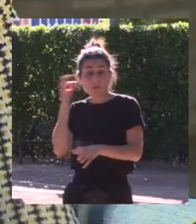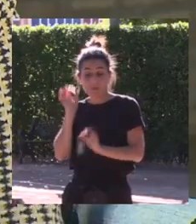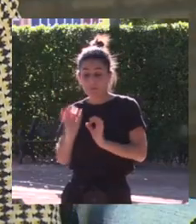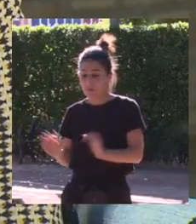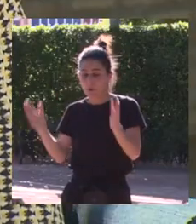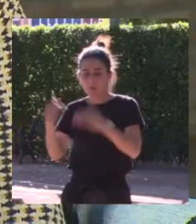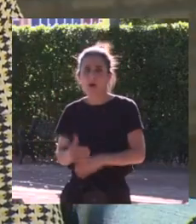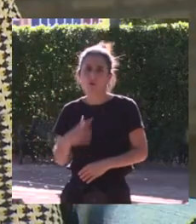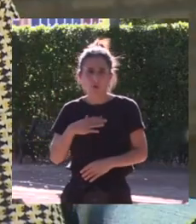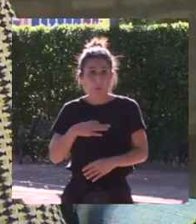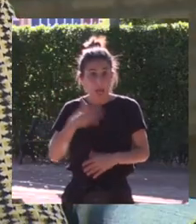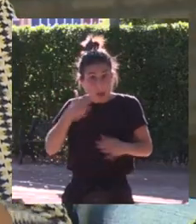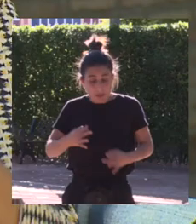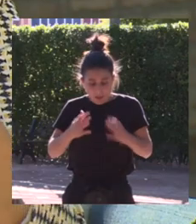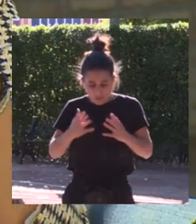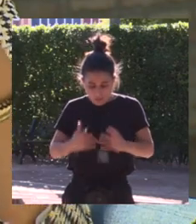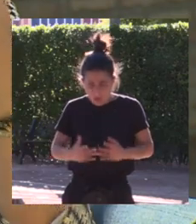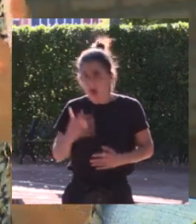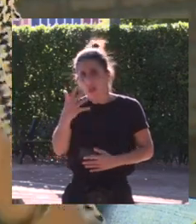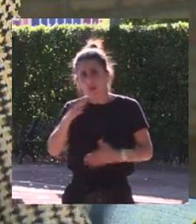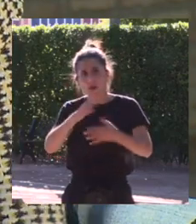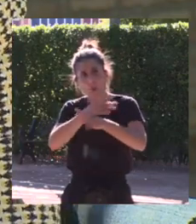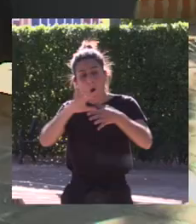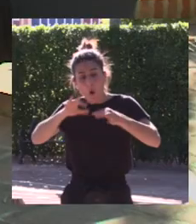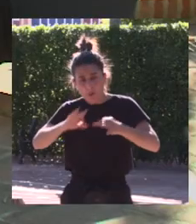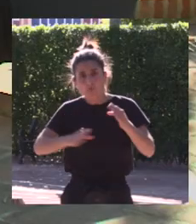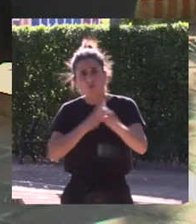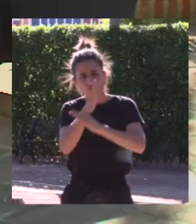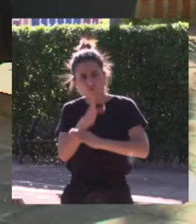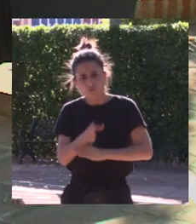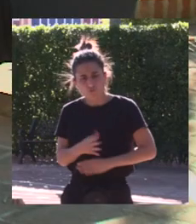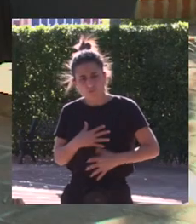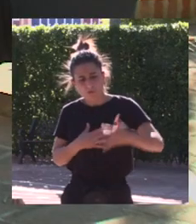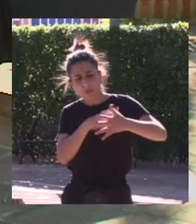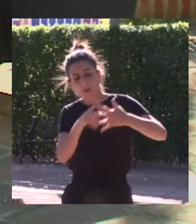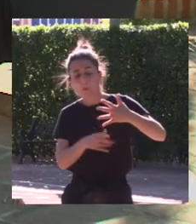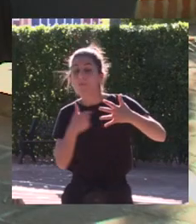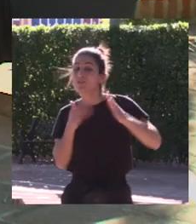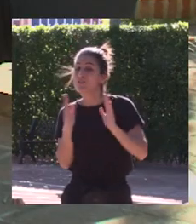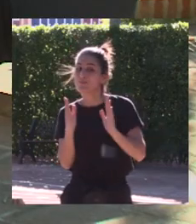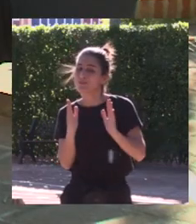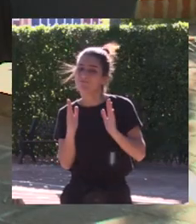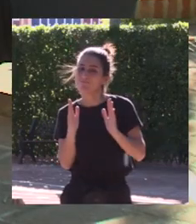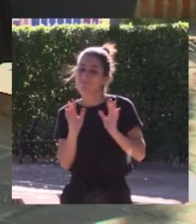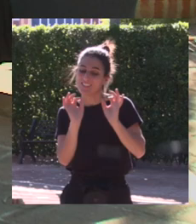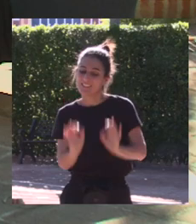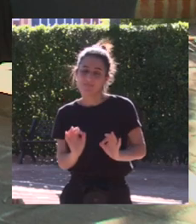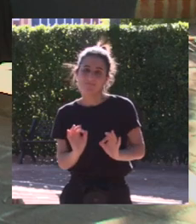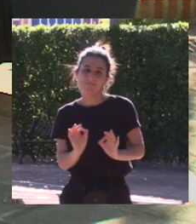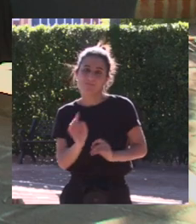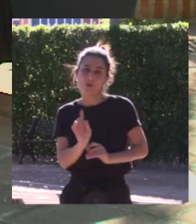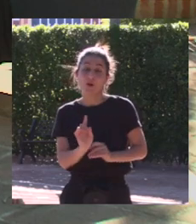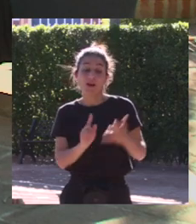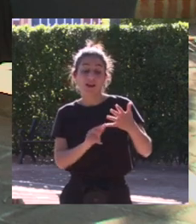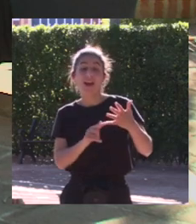perfectamente a cinco Juegos Olímpicos si los tiempos hubiesen sido diferentes Los Ángeles yo creo que el campo de